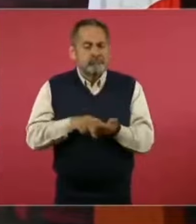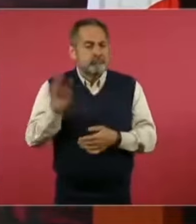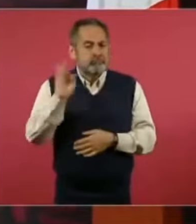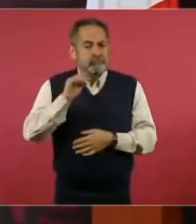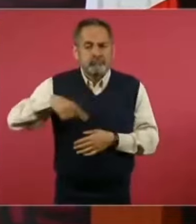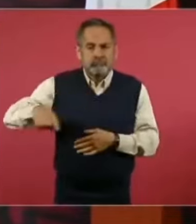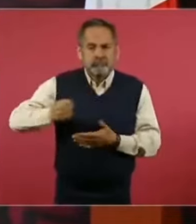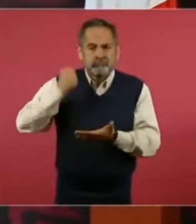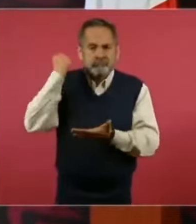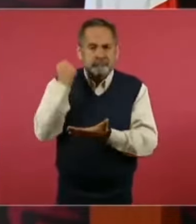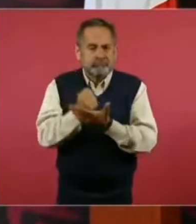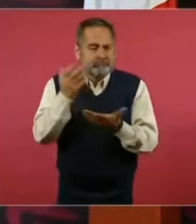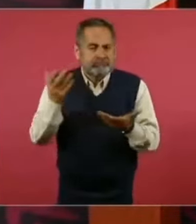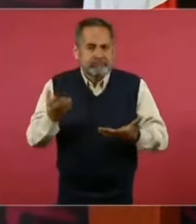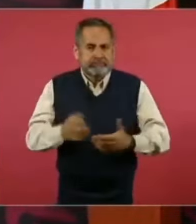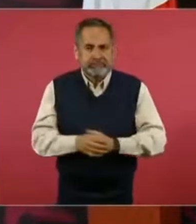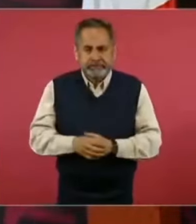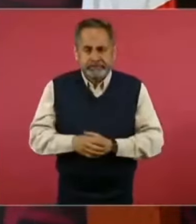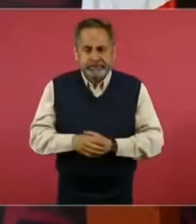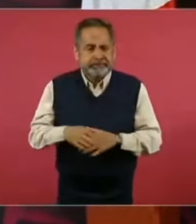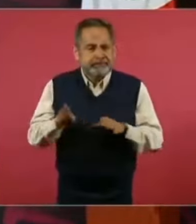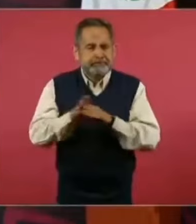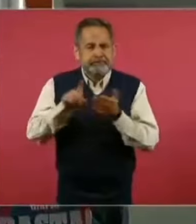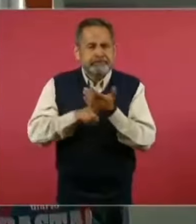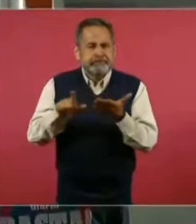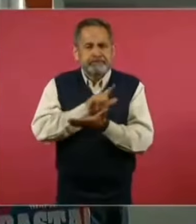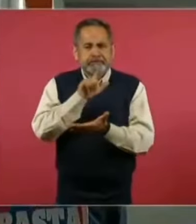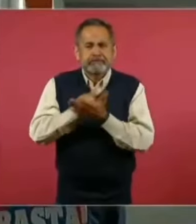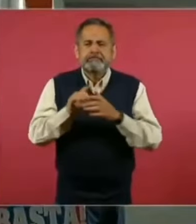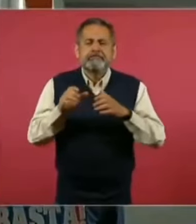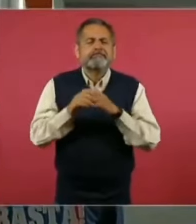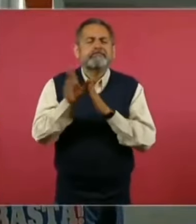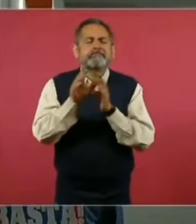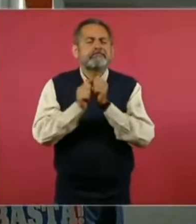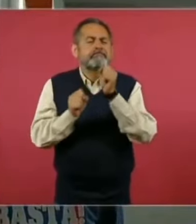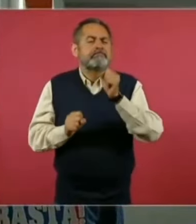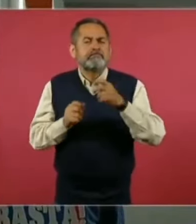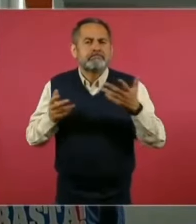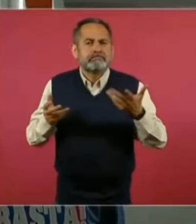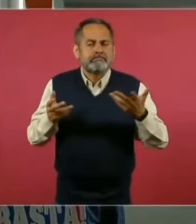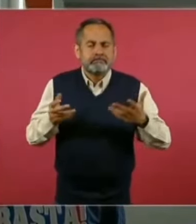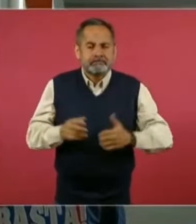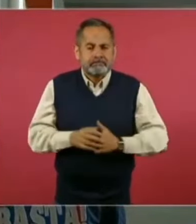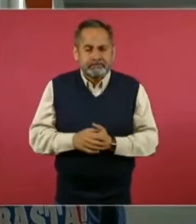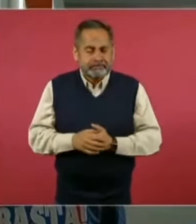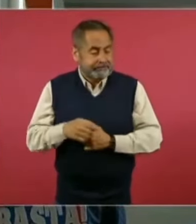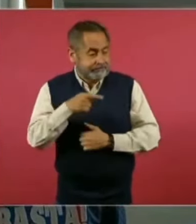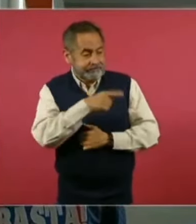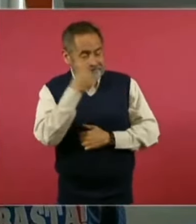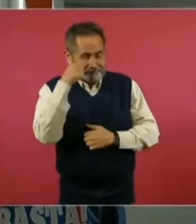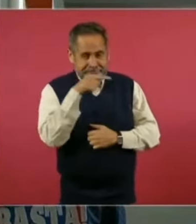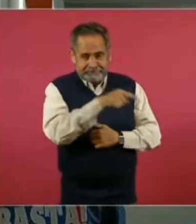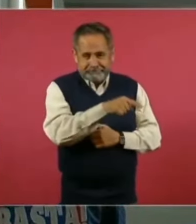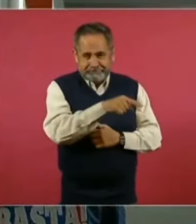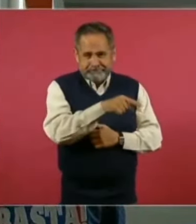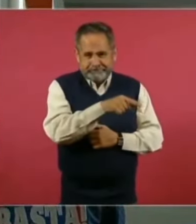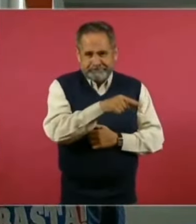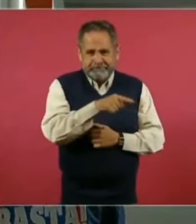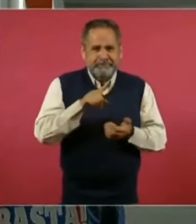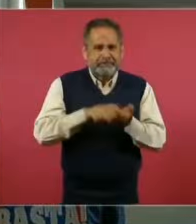aprobación de la Reforma Constitucional dedicada al Poder